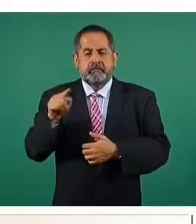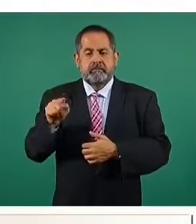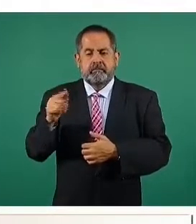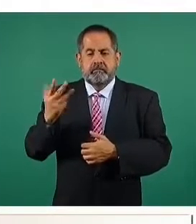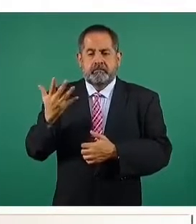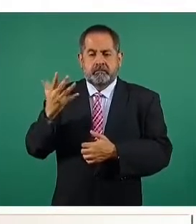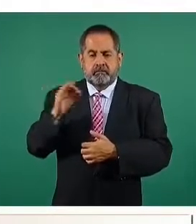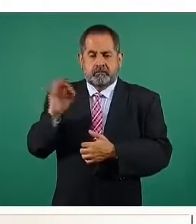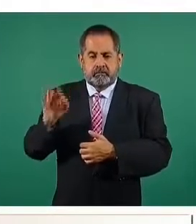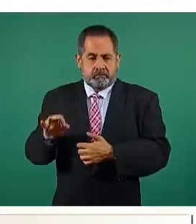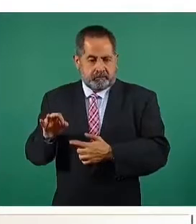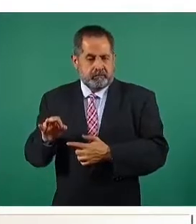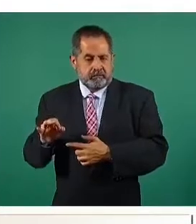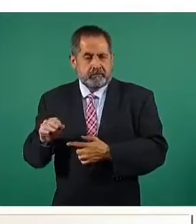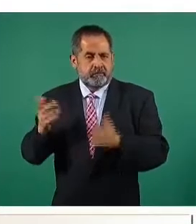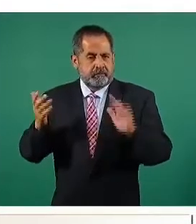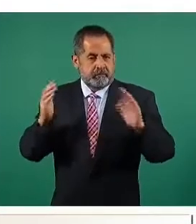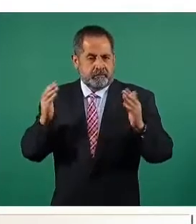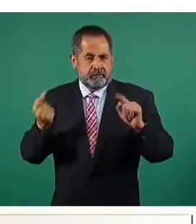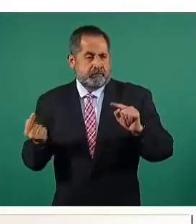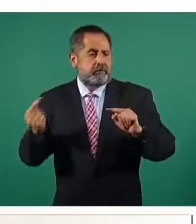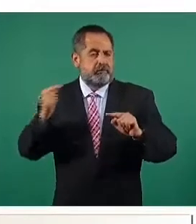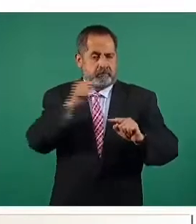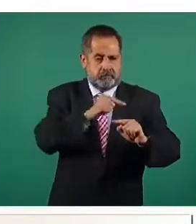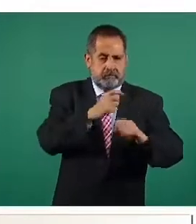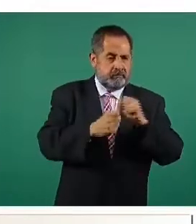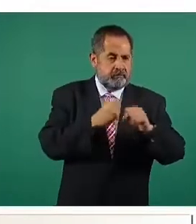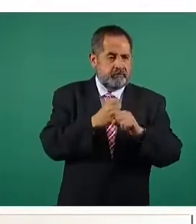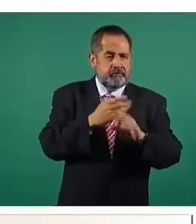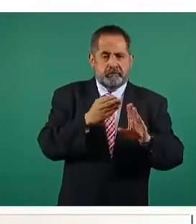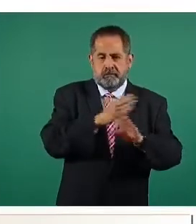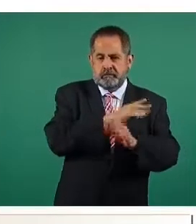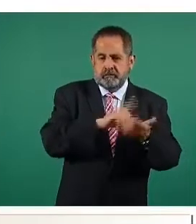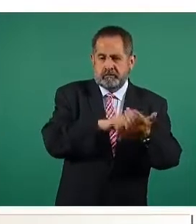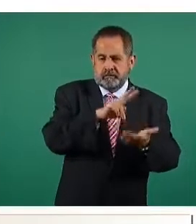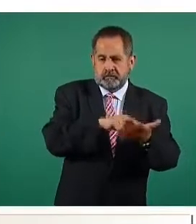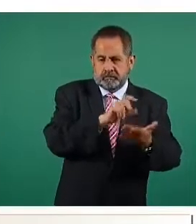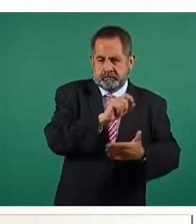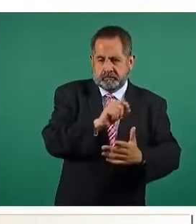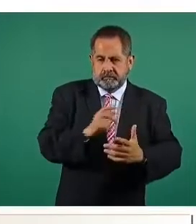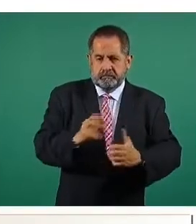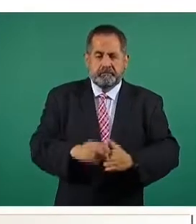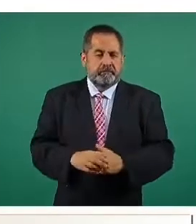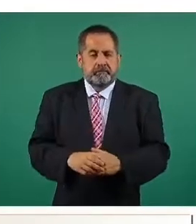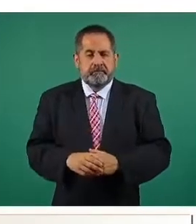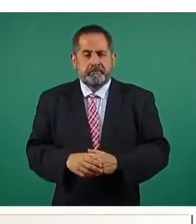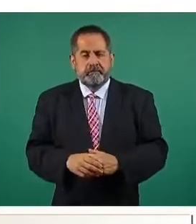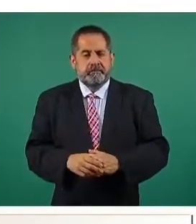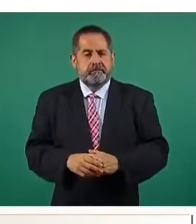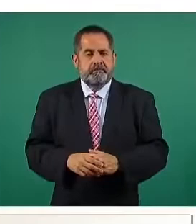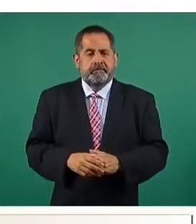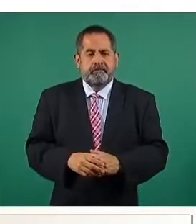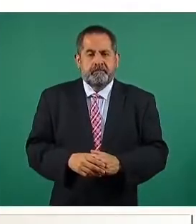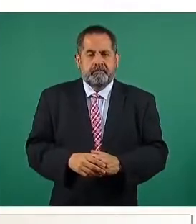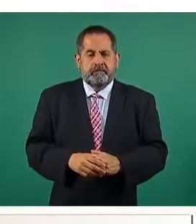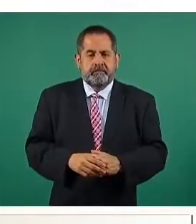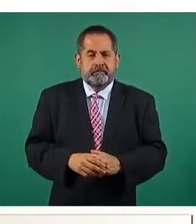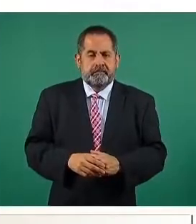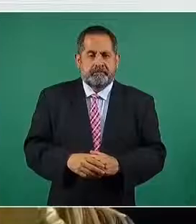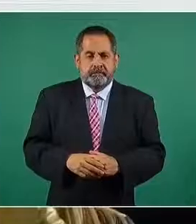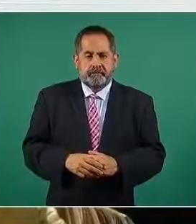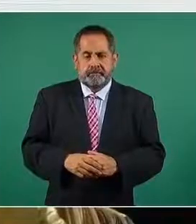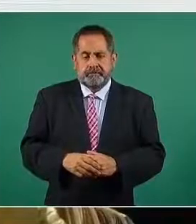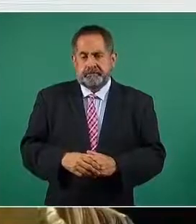respecto al mismo periodo del año anterior. ¿Continuamos? Hay que